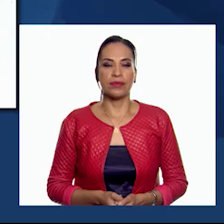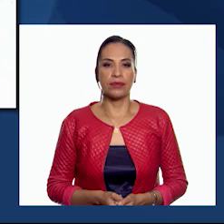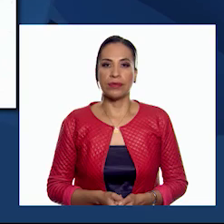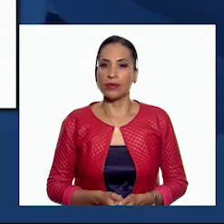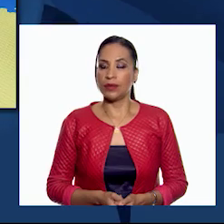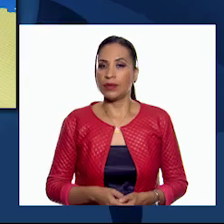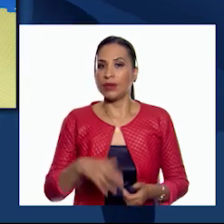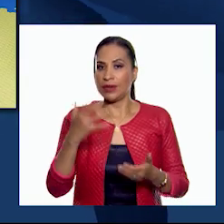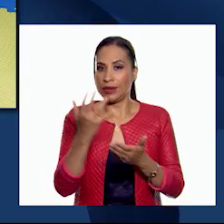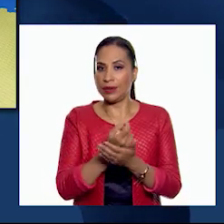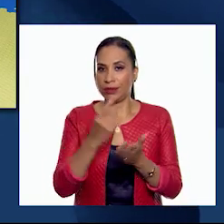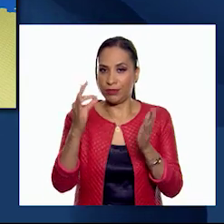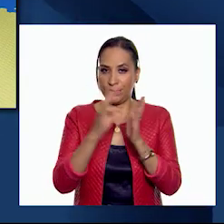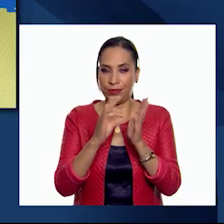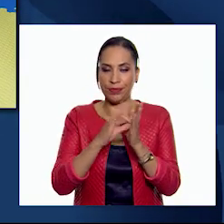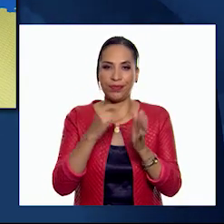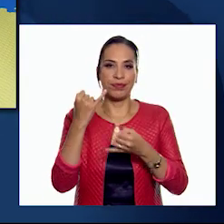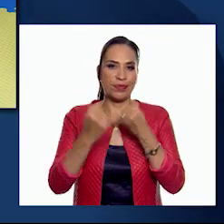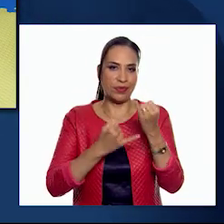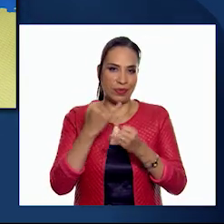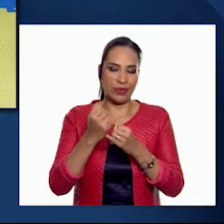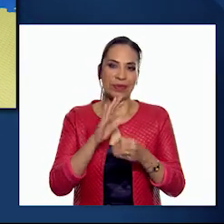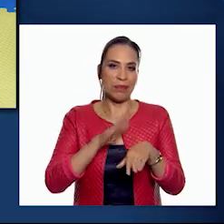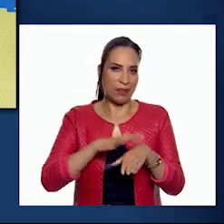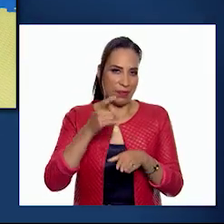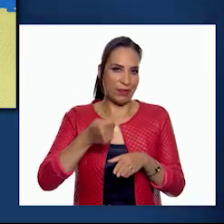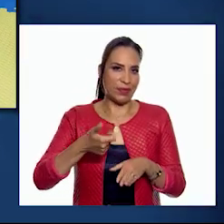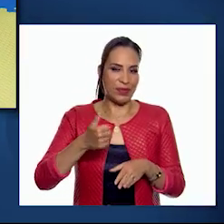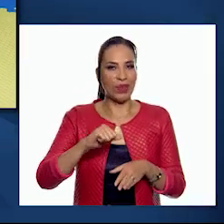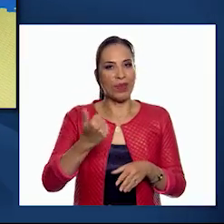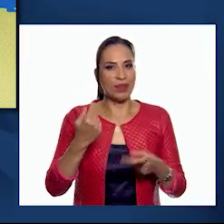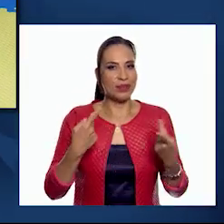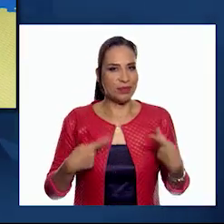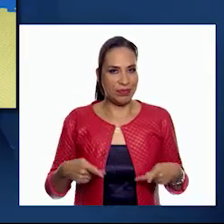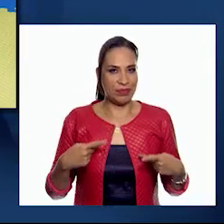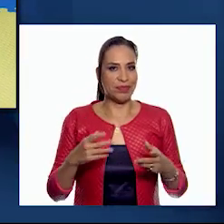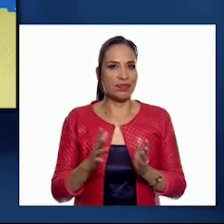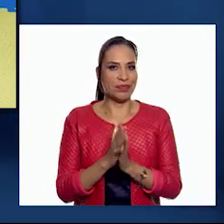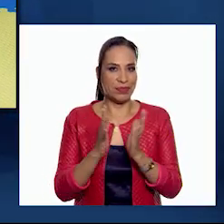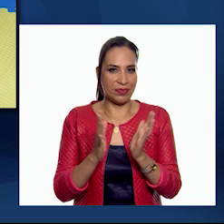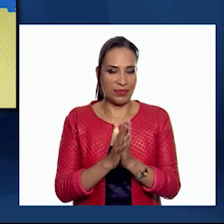Gana un punto aquel jugador que consiguió más canicas que el otro participante.